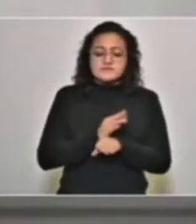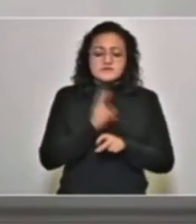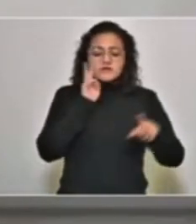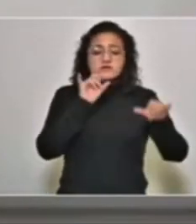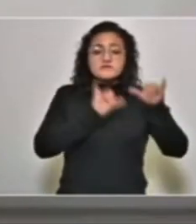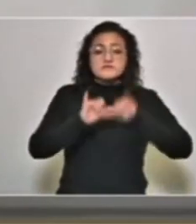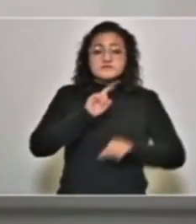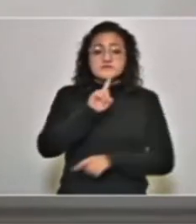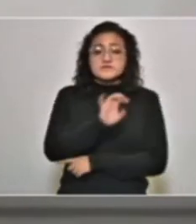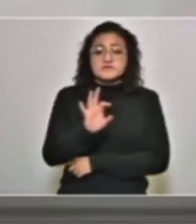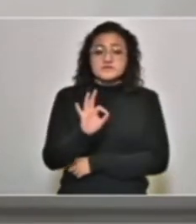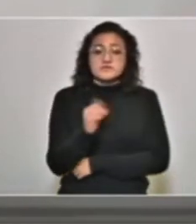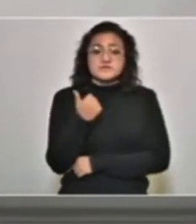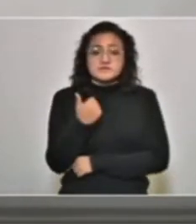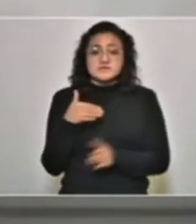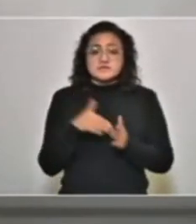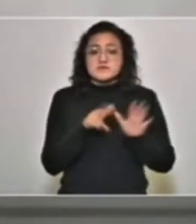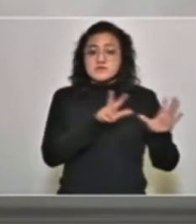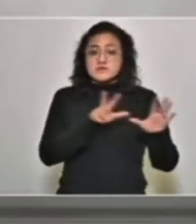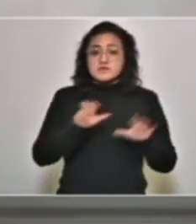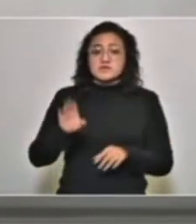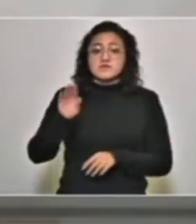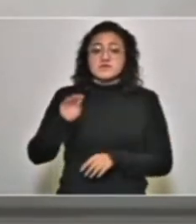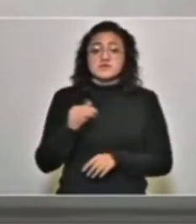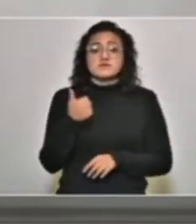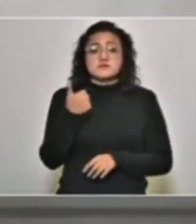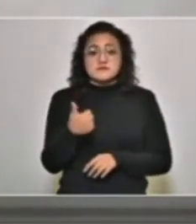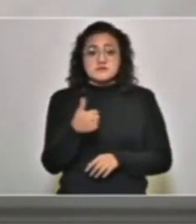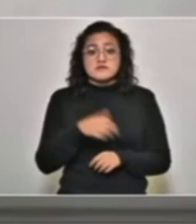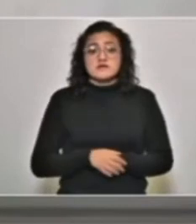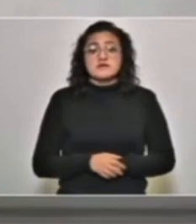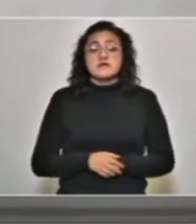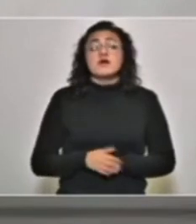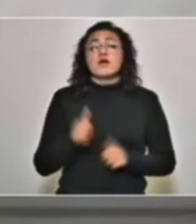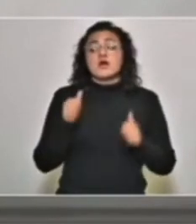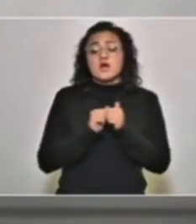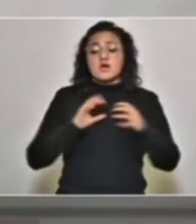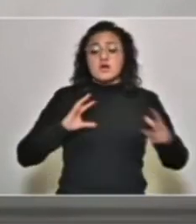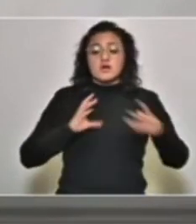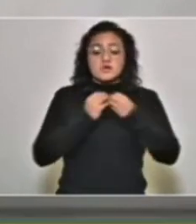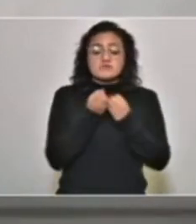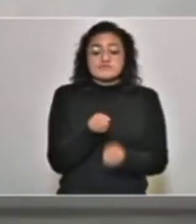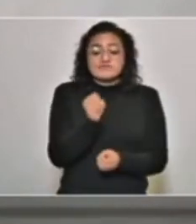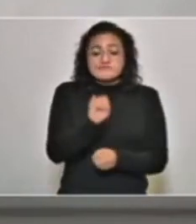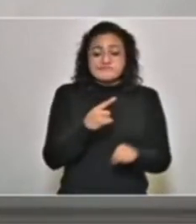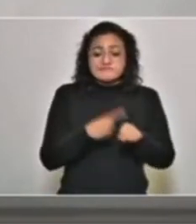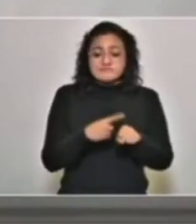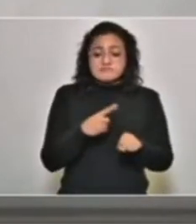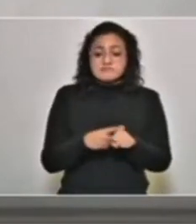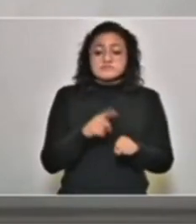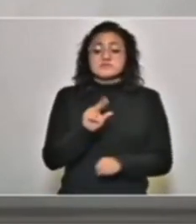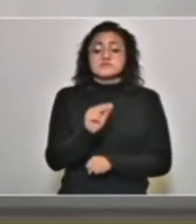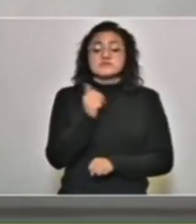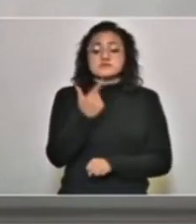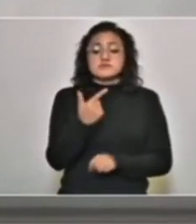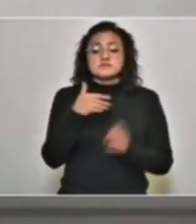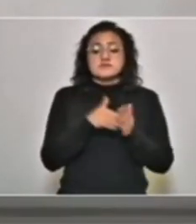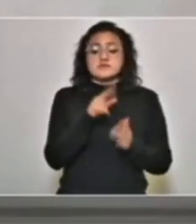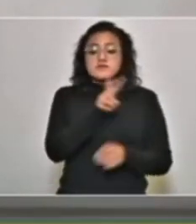procesadas, 146,896, con un acumulado de casos positivos de 87